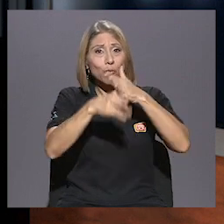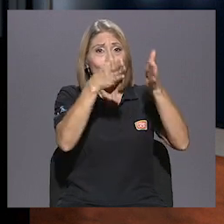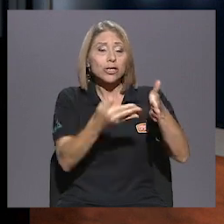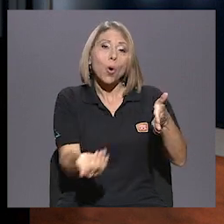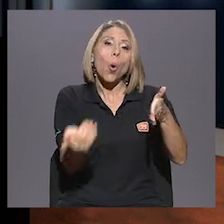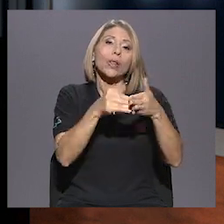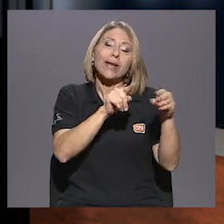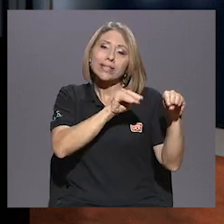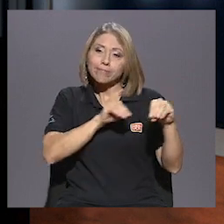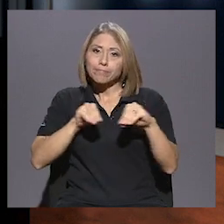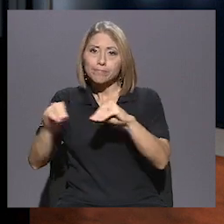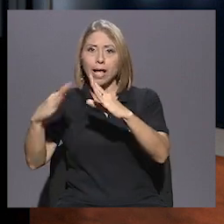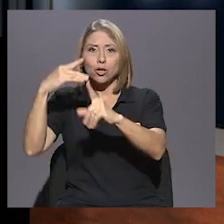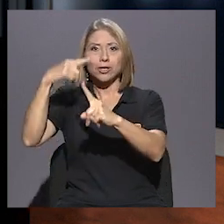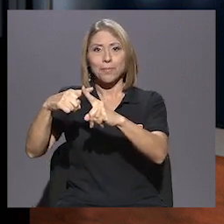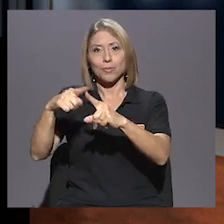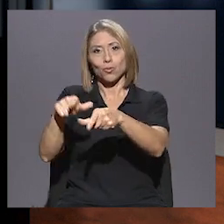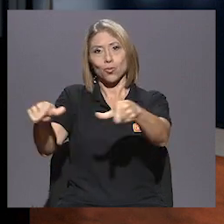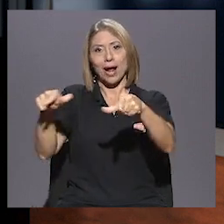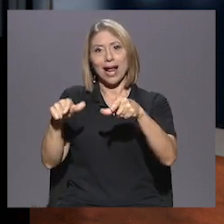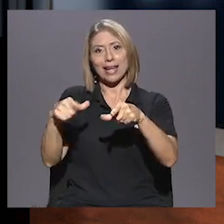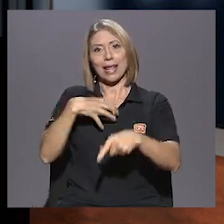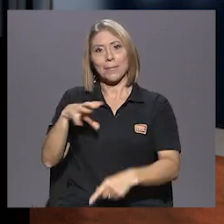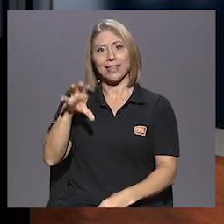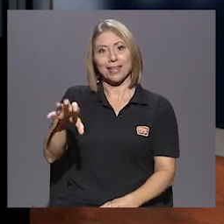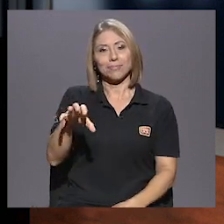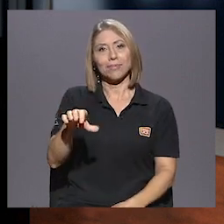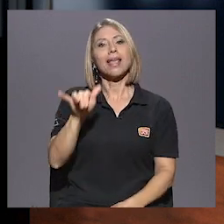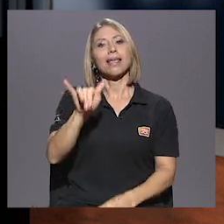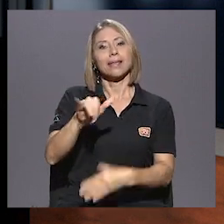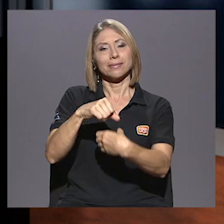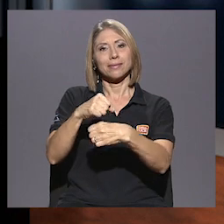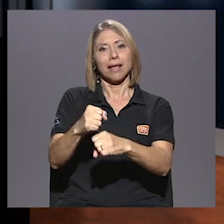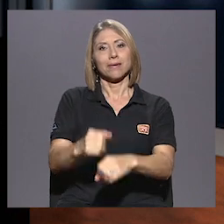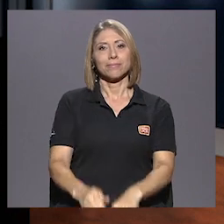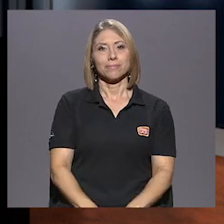lugar donde pertenecen. Que así sea.